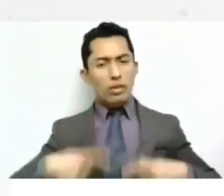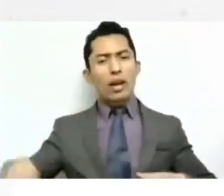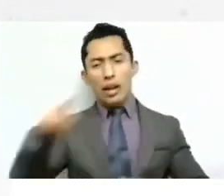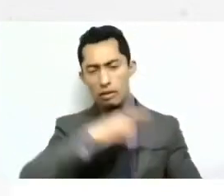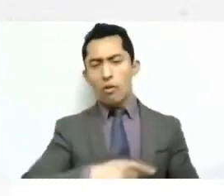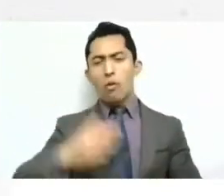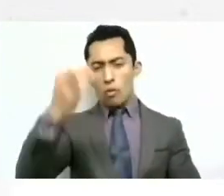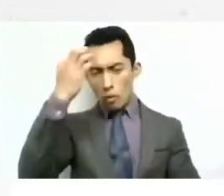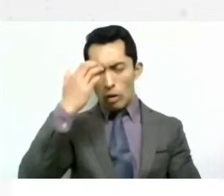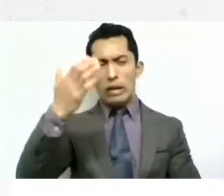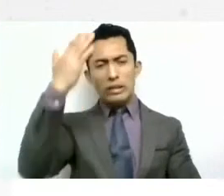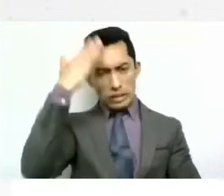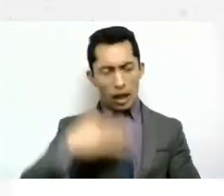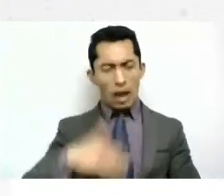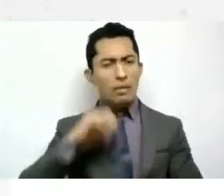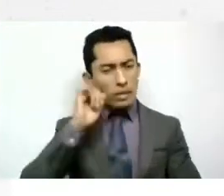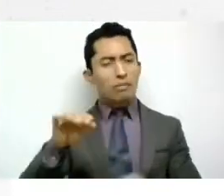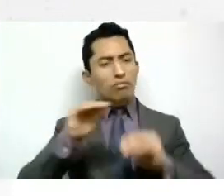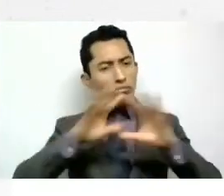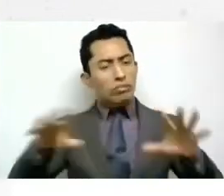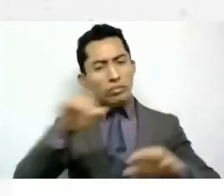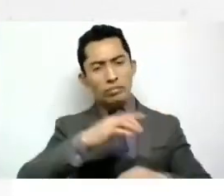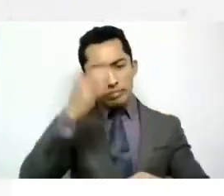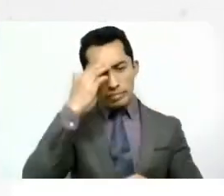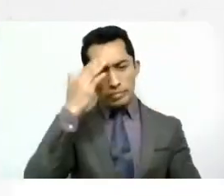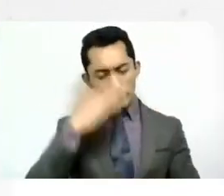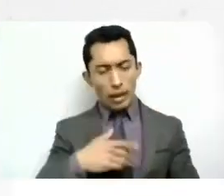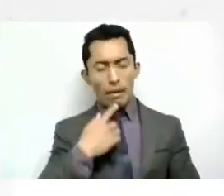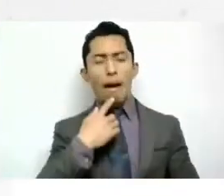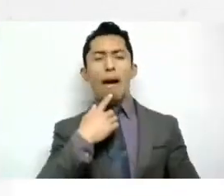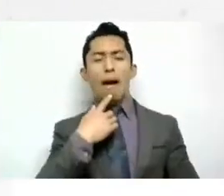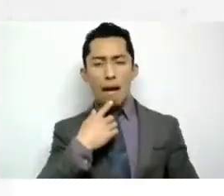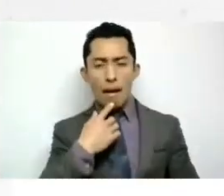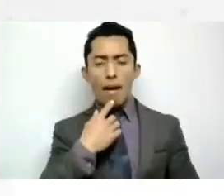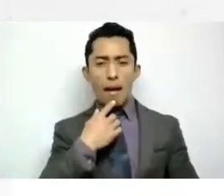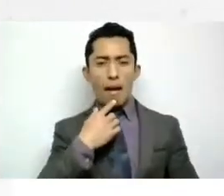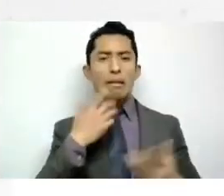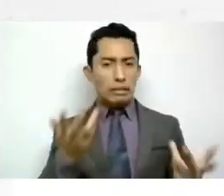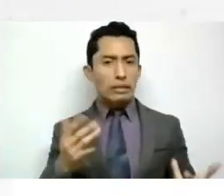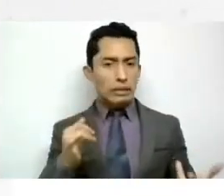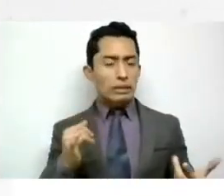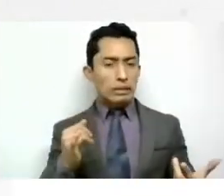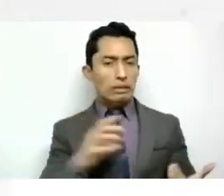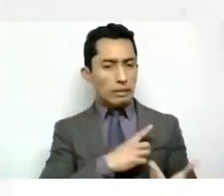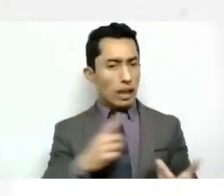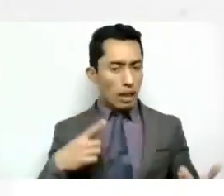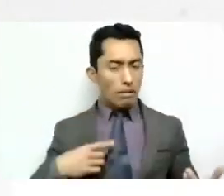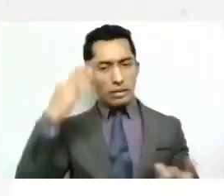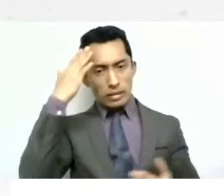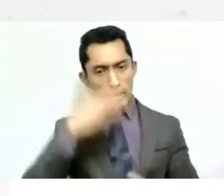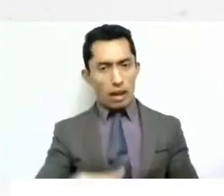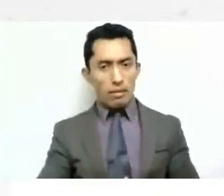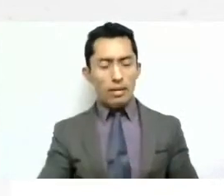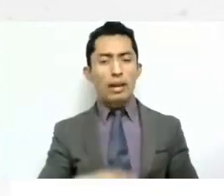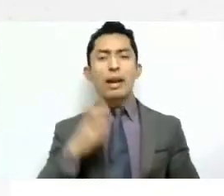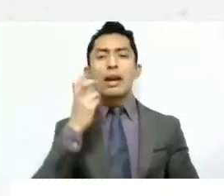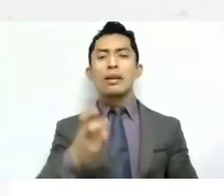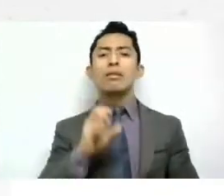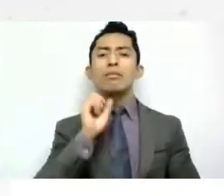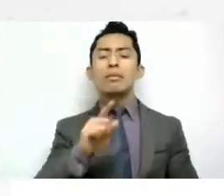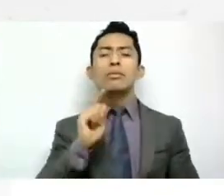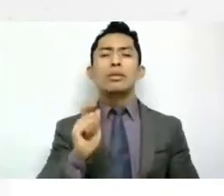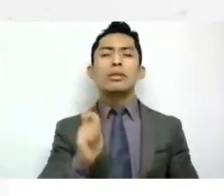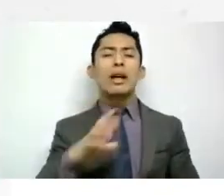que hacia quien va orientado se conozca, y esto también lo hemos visto con las